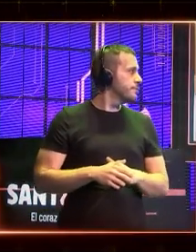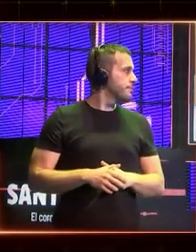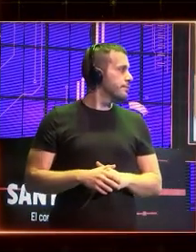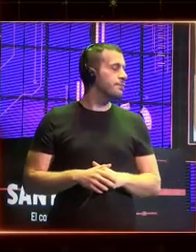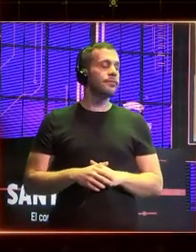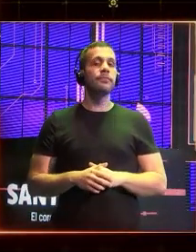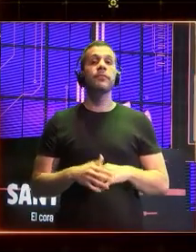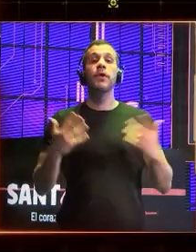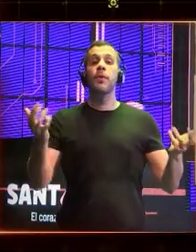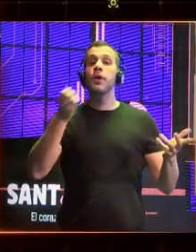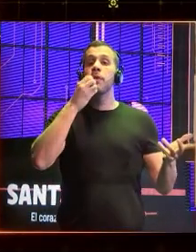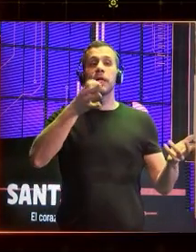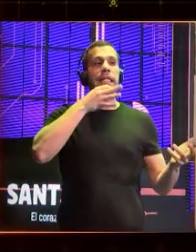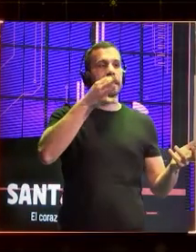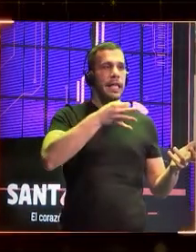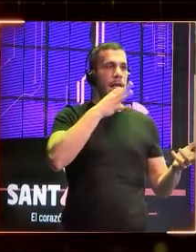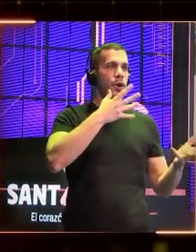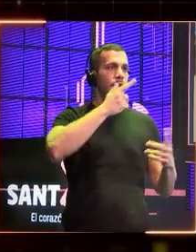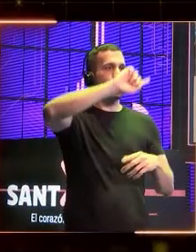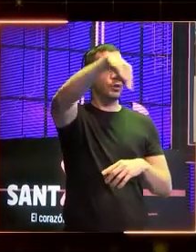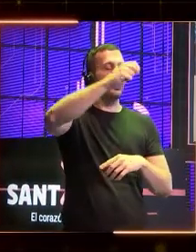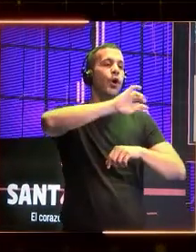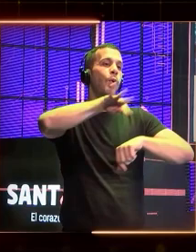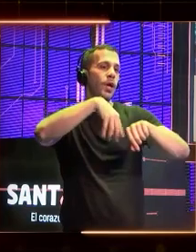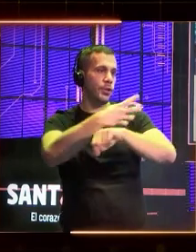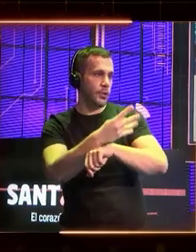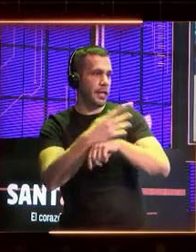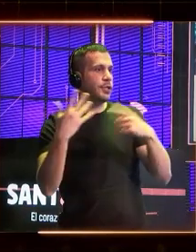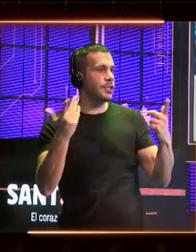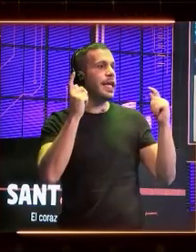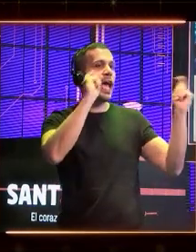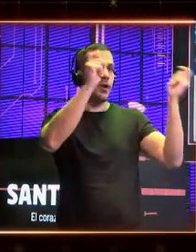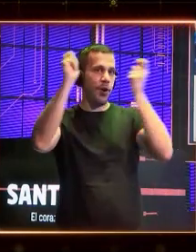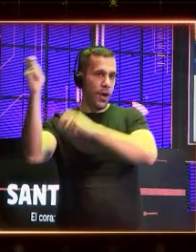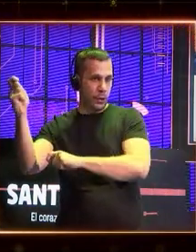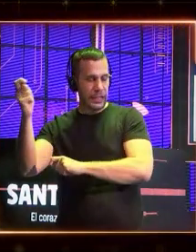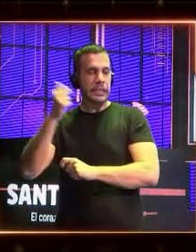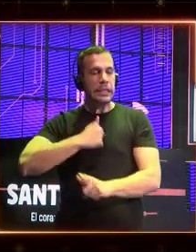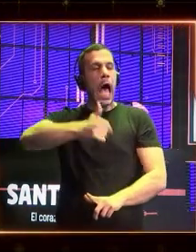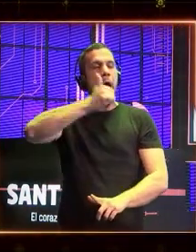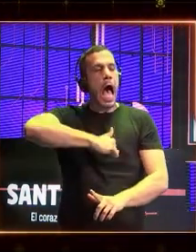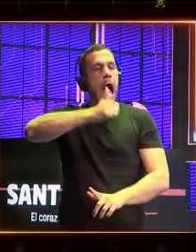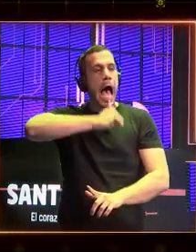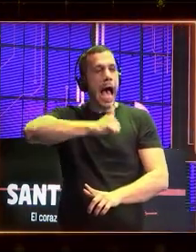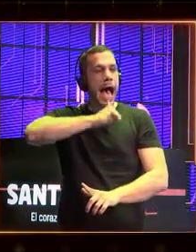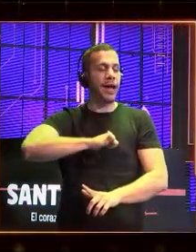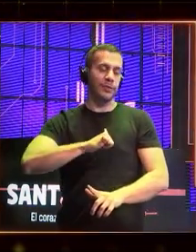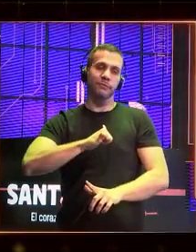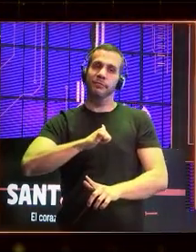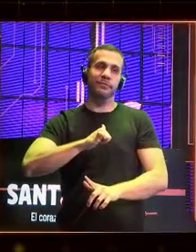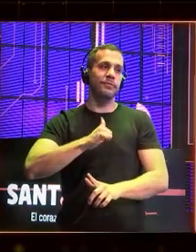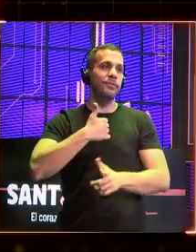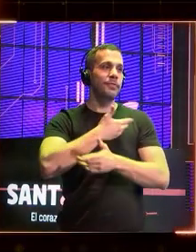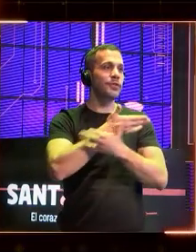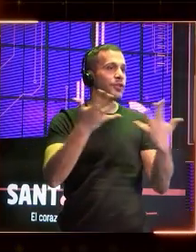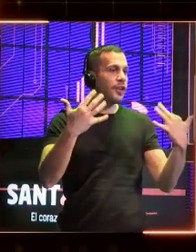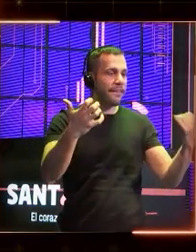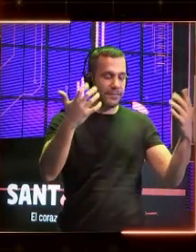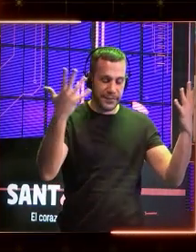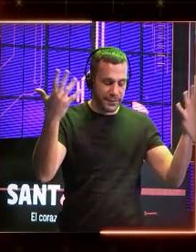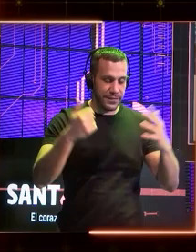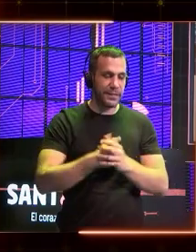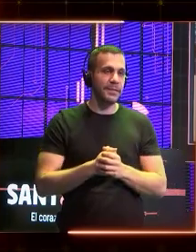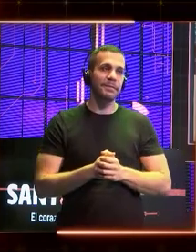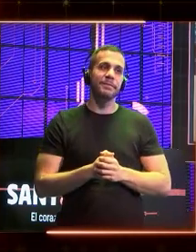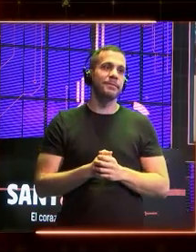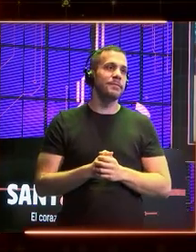Bueno, buenas tardes. Lleváis cuatro horas aquí, por lo tanto, enhorabuena. O sea, que habéis resistido ya. Os merecéis, de verdad. O sea, de